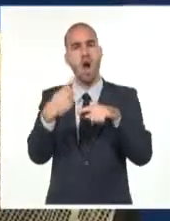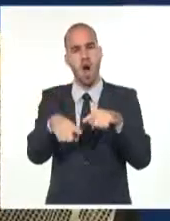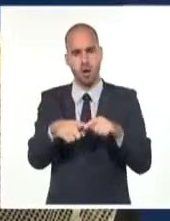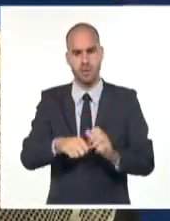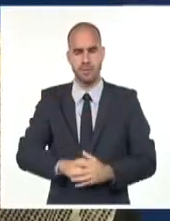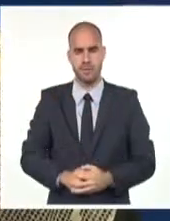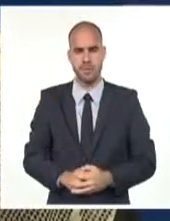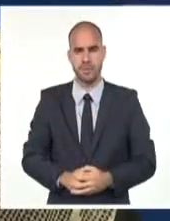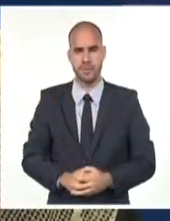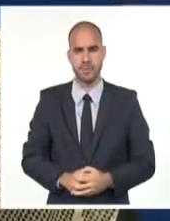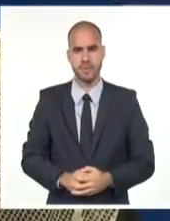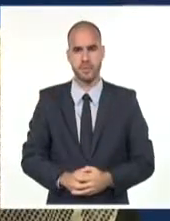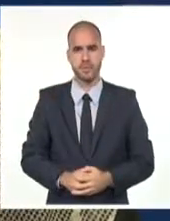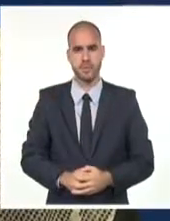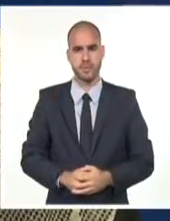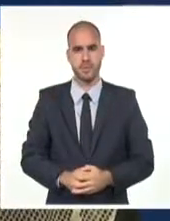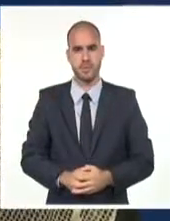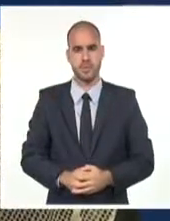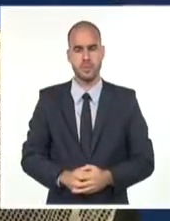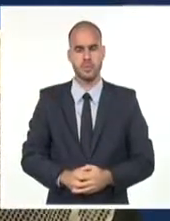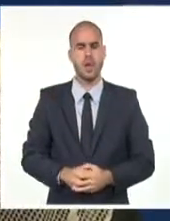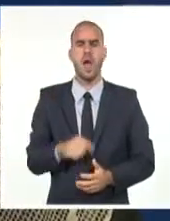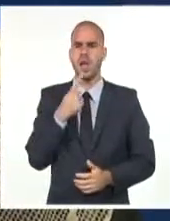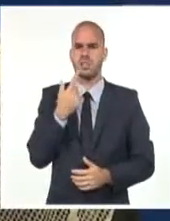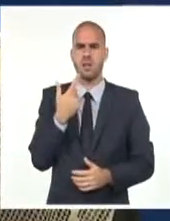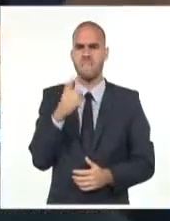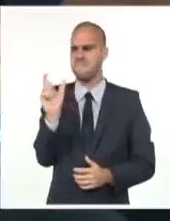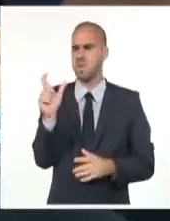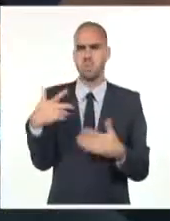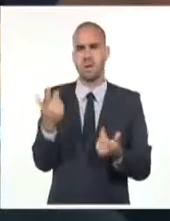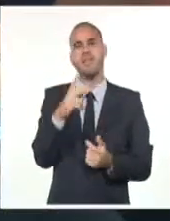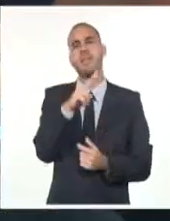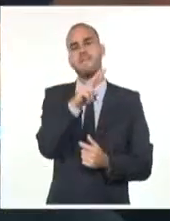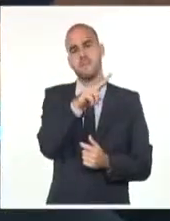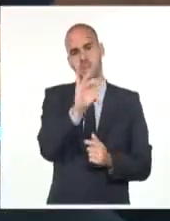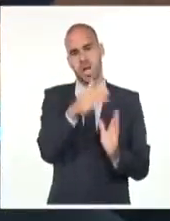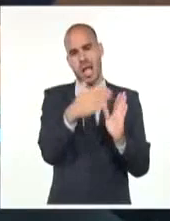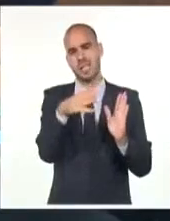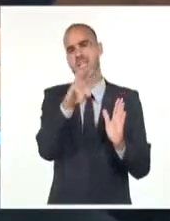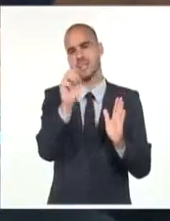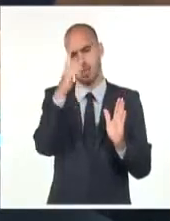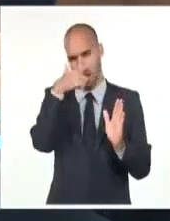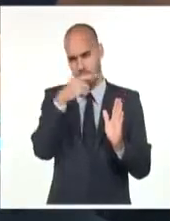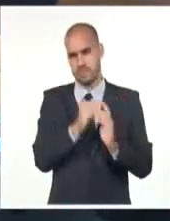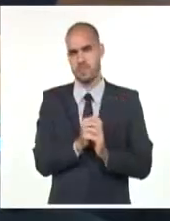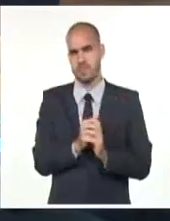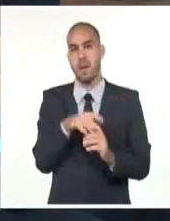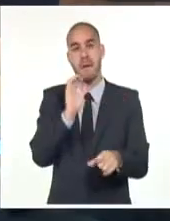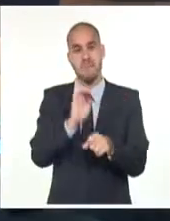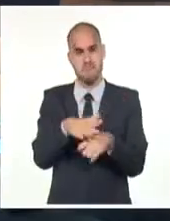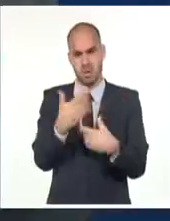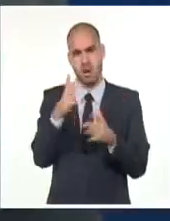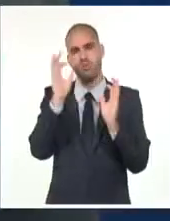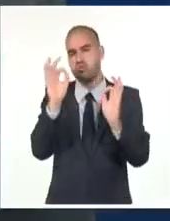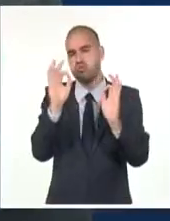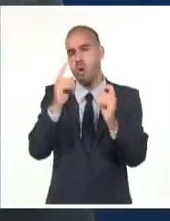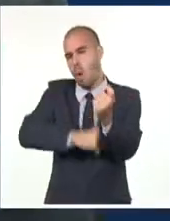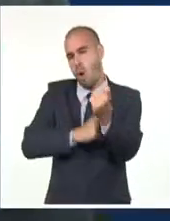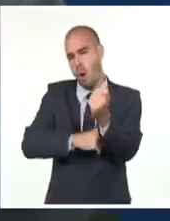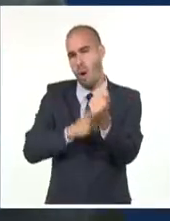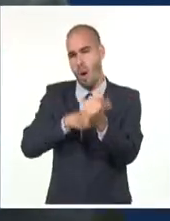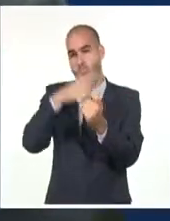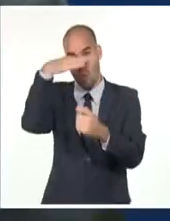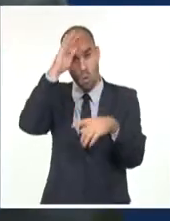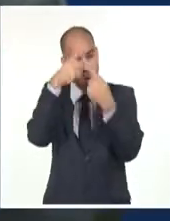La Feria Provincial de La Habana sesionará del 27 al 30 de abril y luego iniciará el habitual recorrido del evento por todo el país.